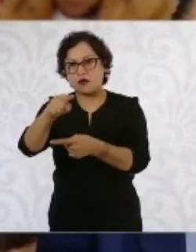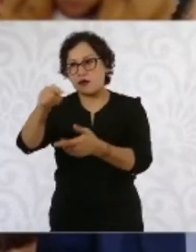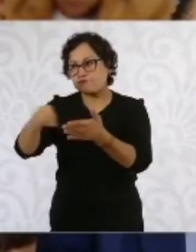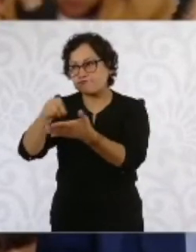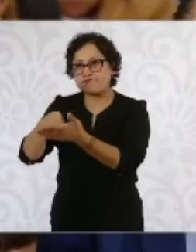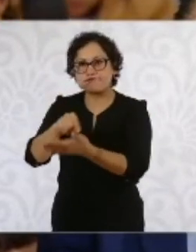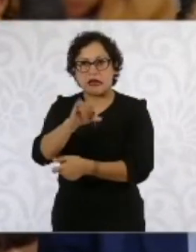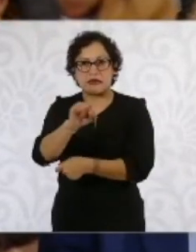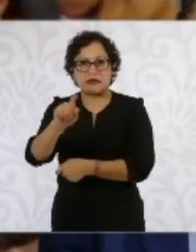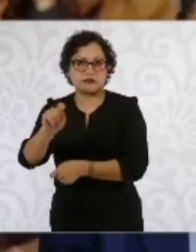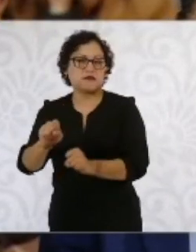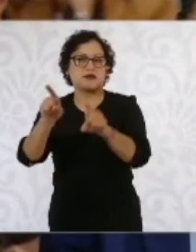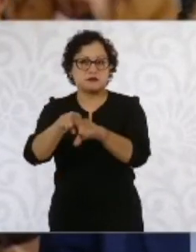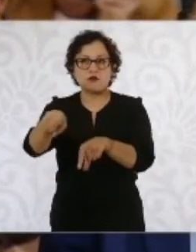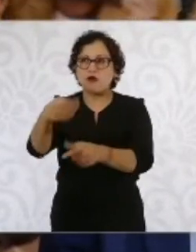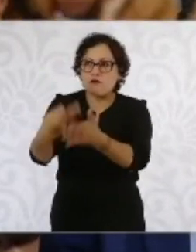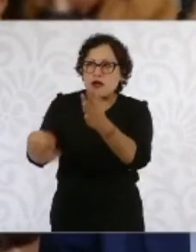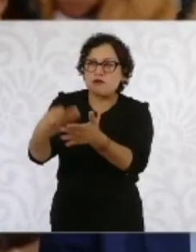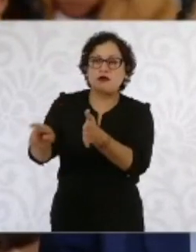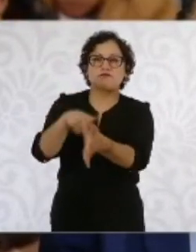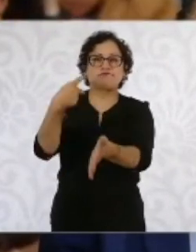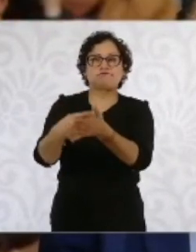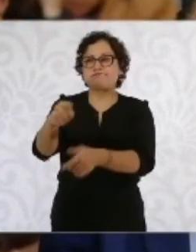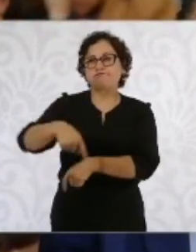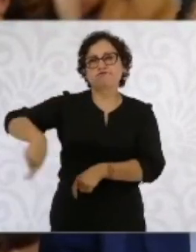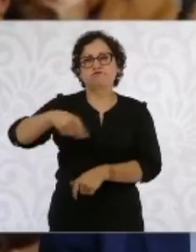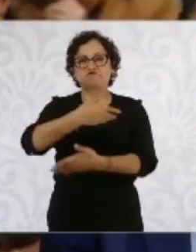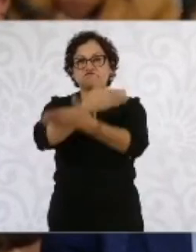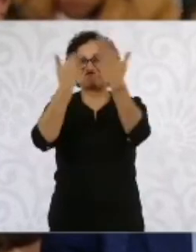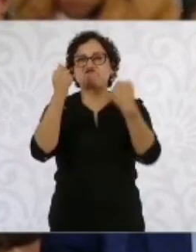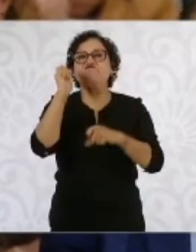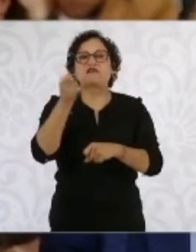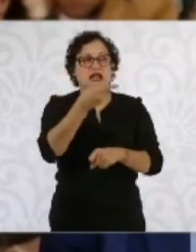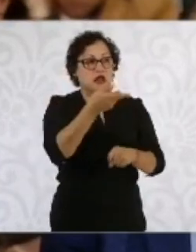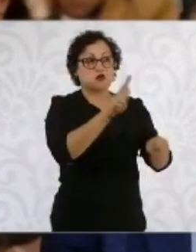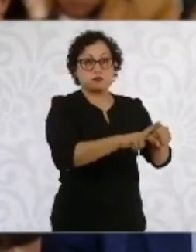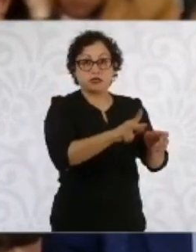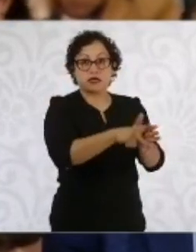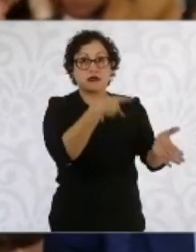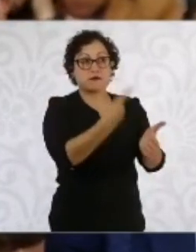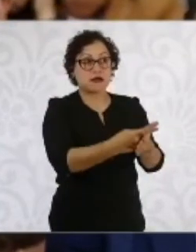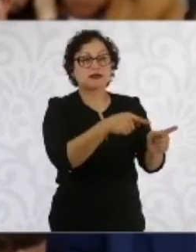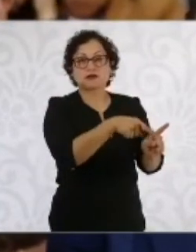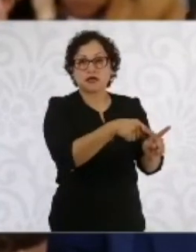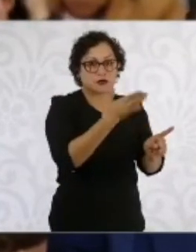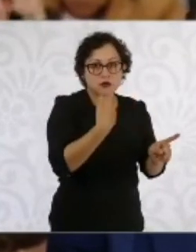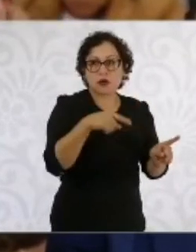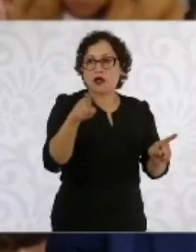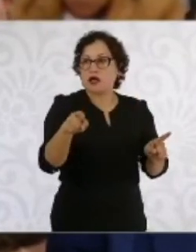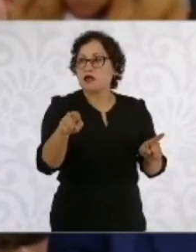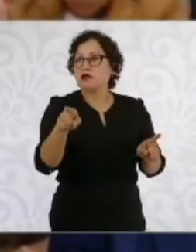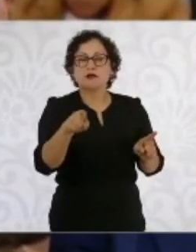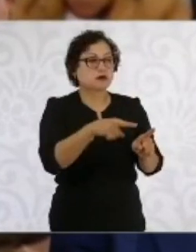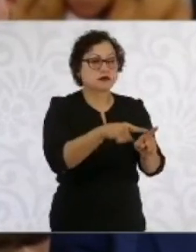saben que va a haber, o sea, no hay plaza en el hospital, pero la abren afuera, se va uno que está en el hospital